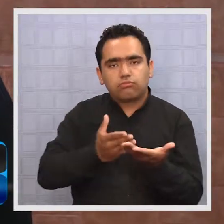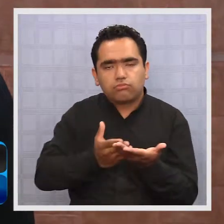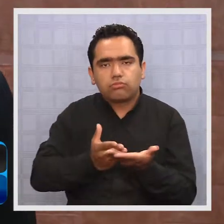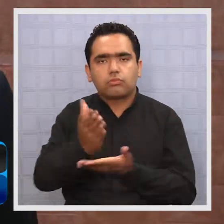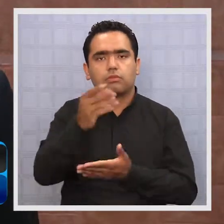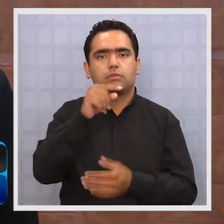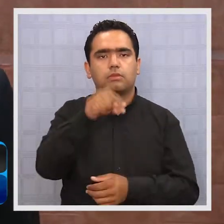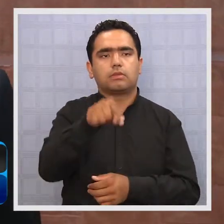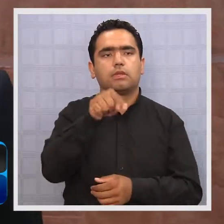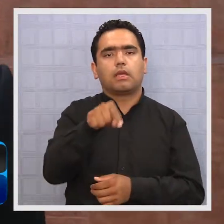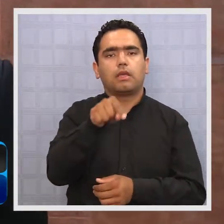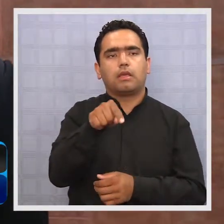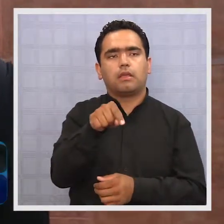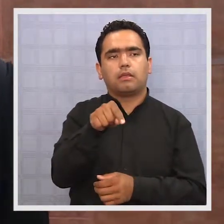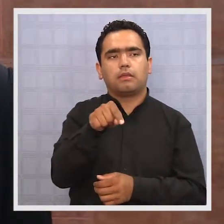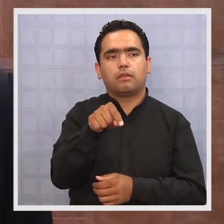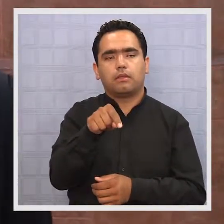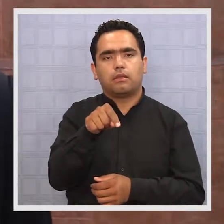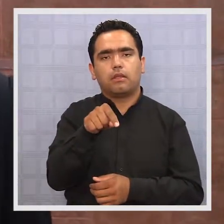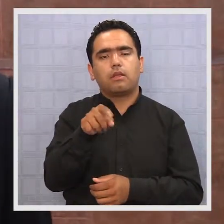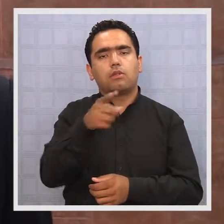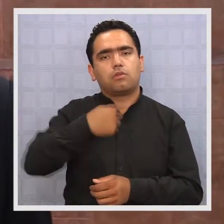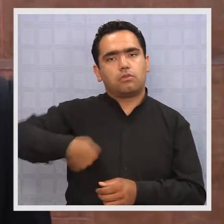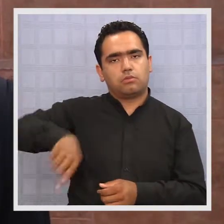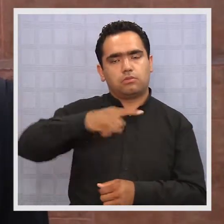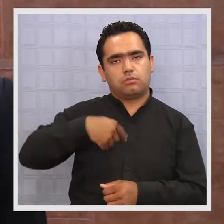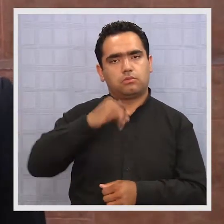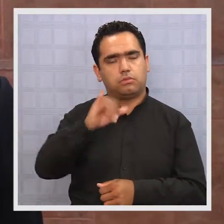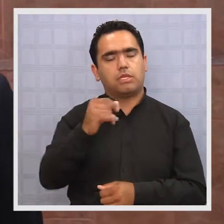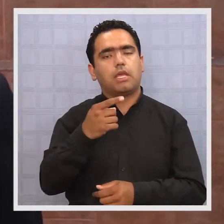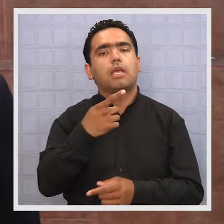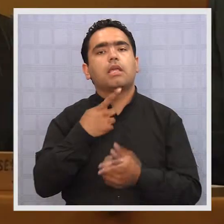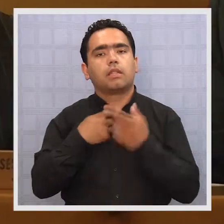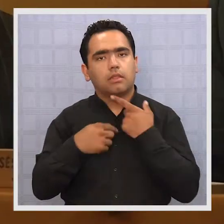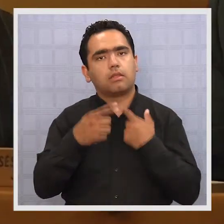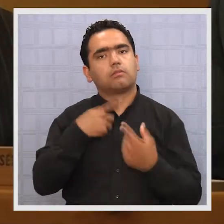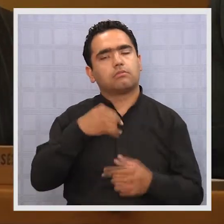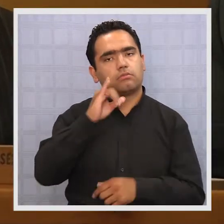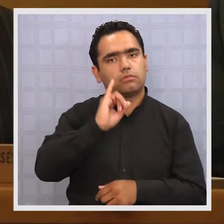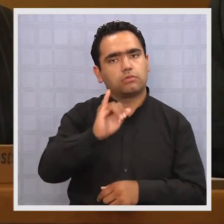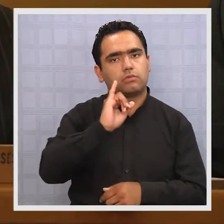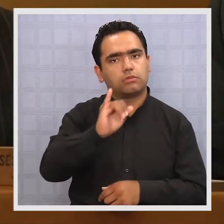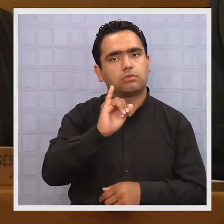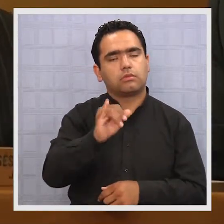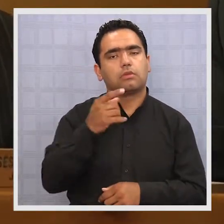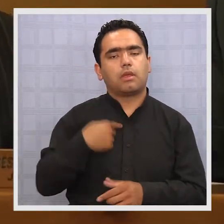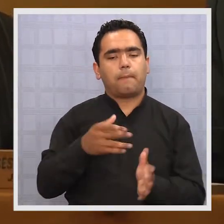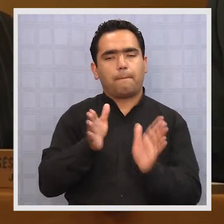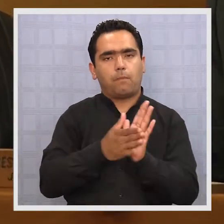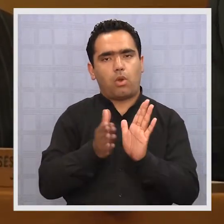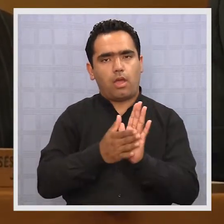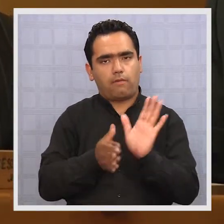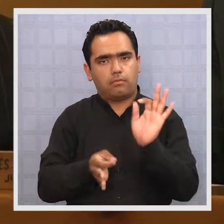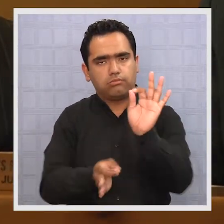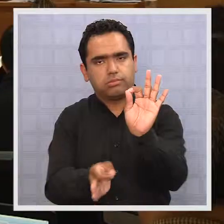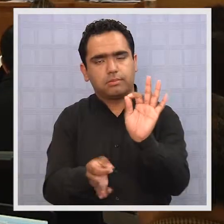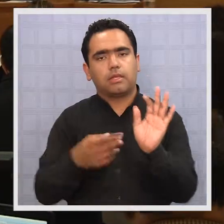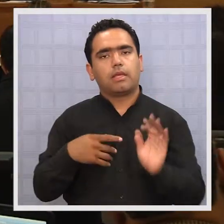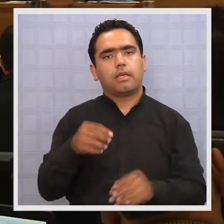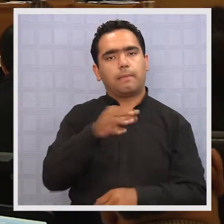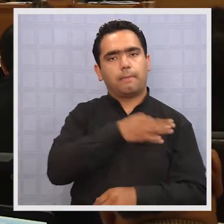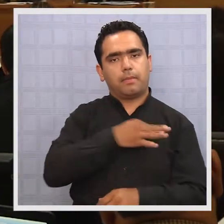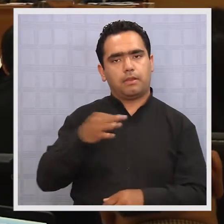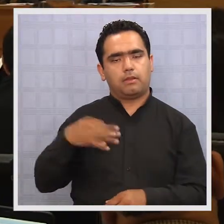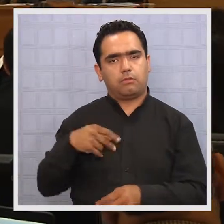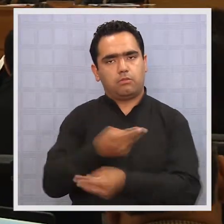auto de apertura del juicio oral y es ahí donde nosotros sí nos interesa aportar nuestros medios de prueba, es ahí